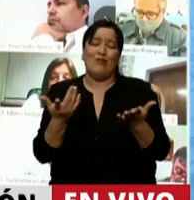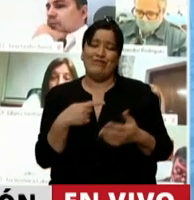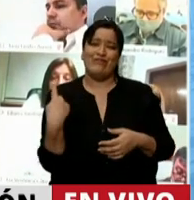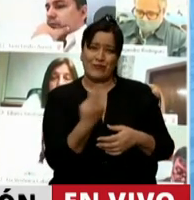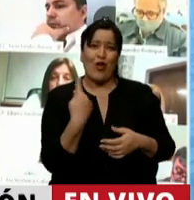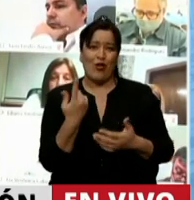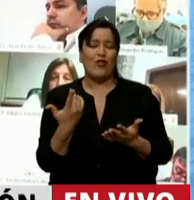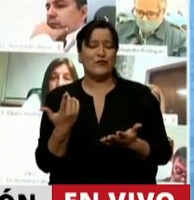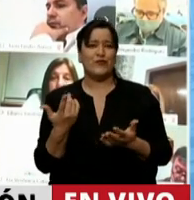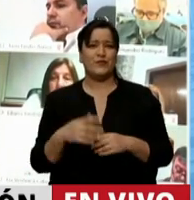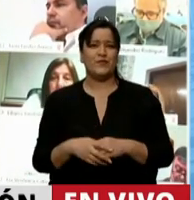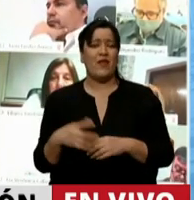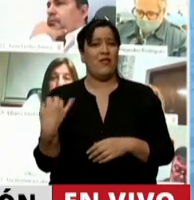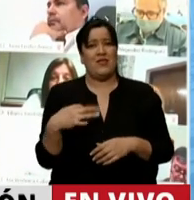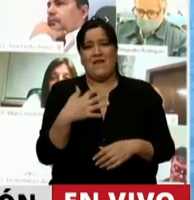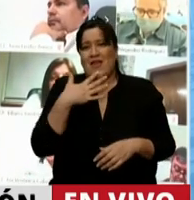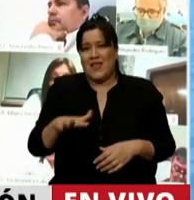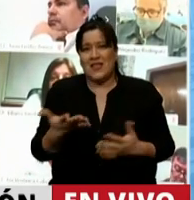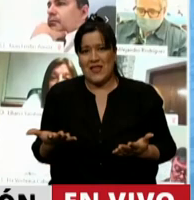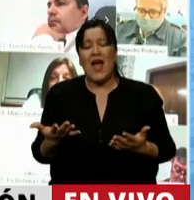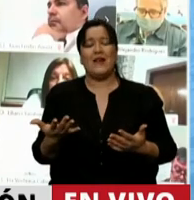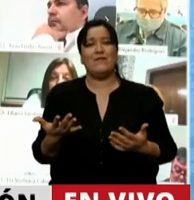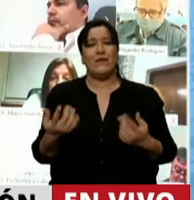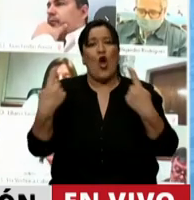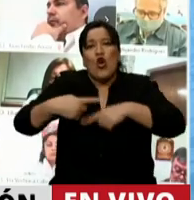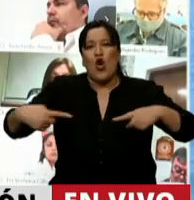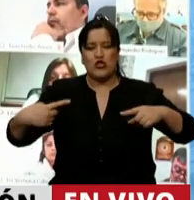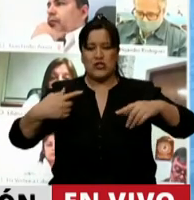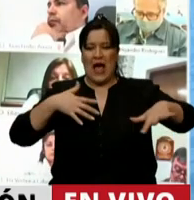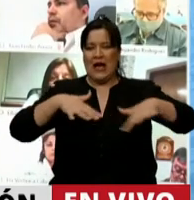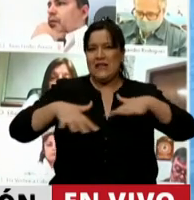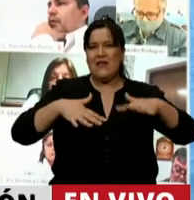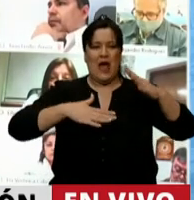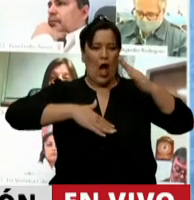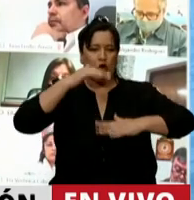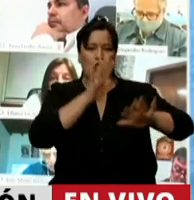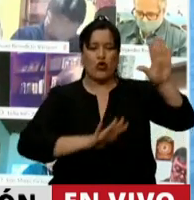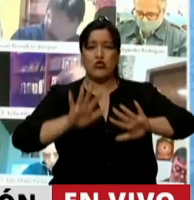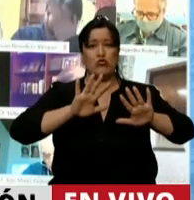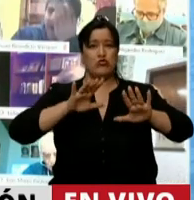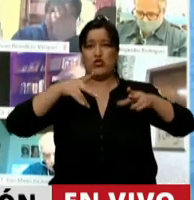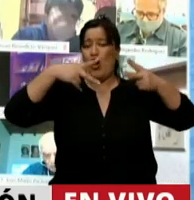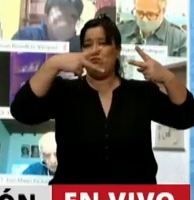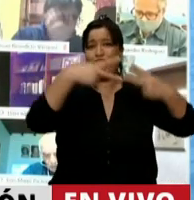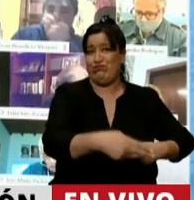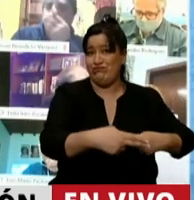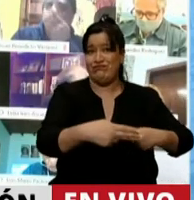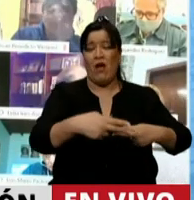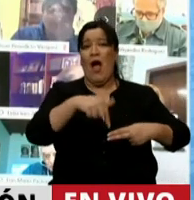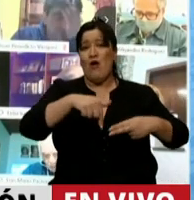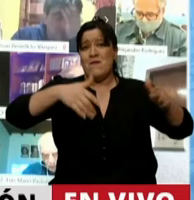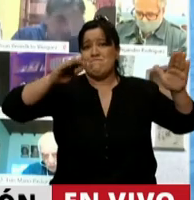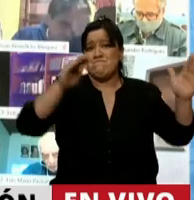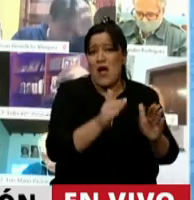tenemos que entender que gran parte de la actividad de la construcción se vio mermada y se vio disminuida